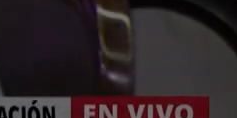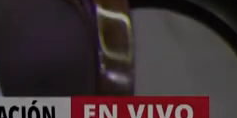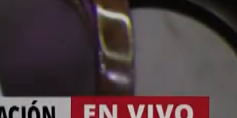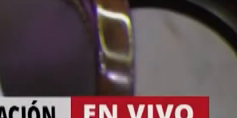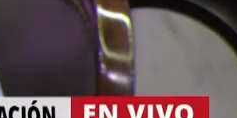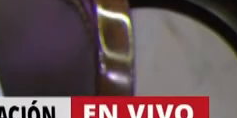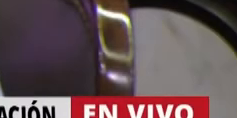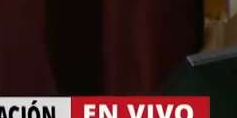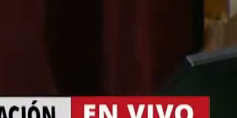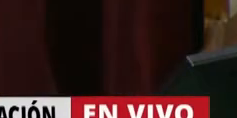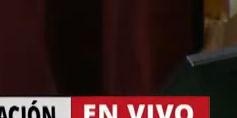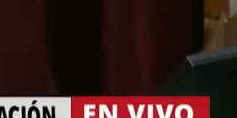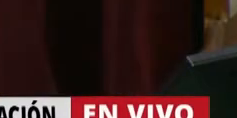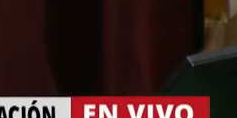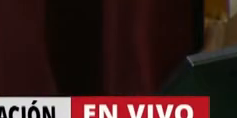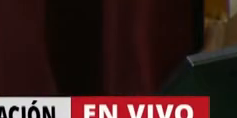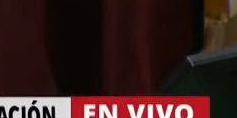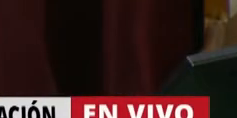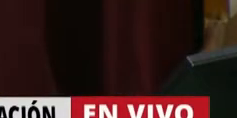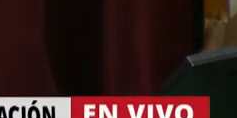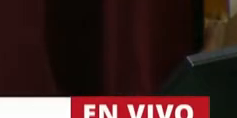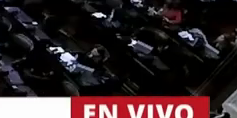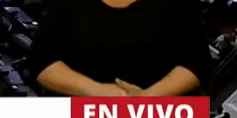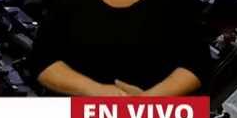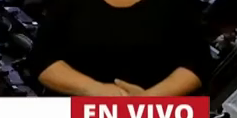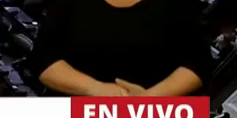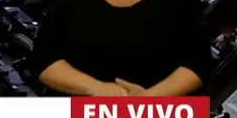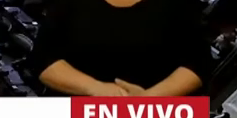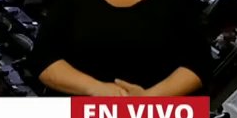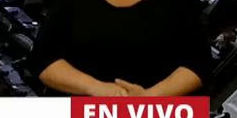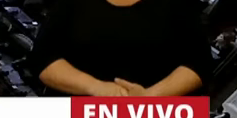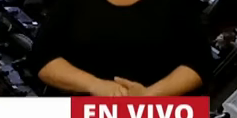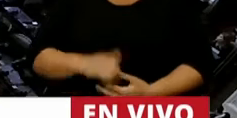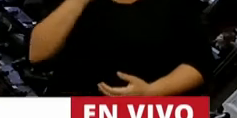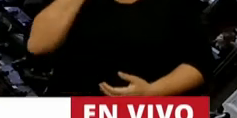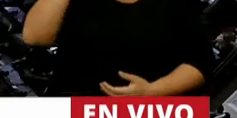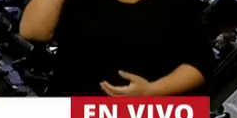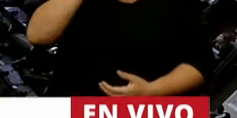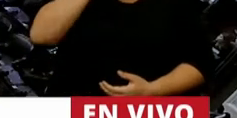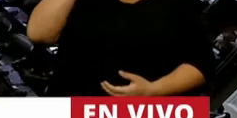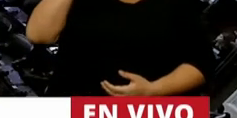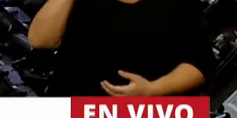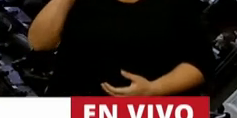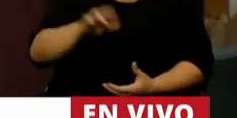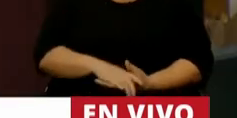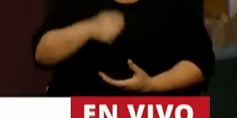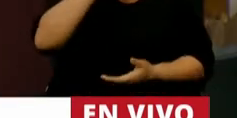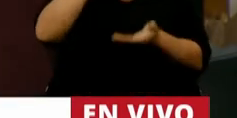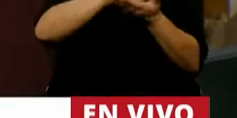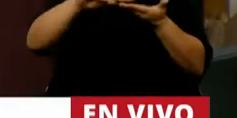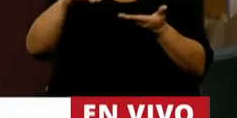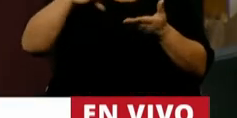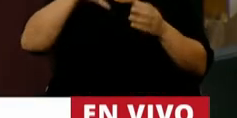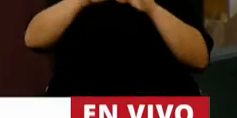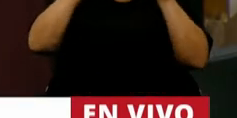En el uso de la palabra la diputada Ingrid Jeter, o Jeter, si la diputada me